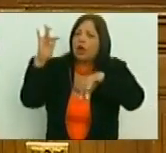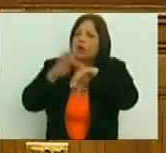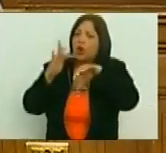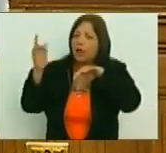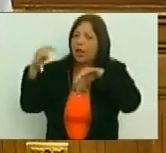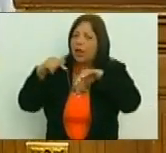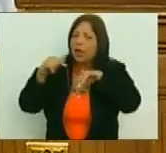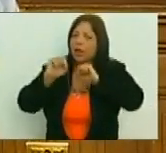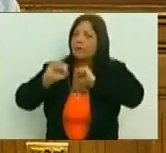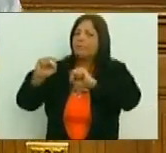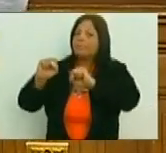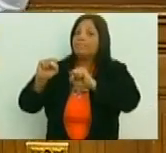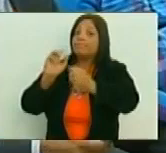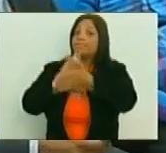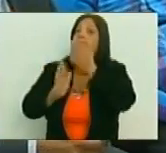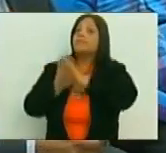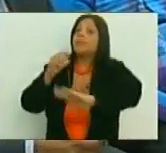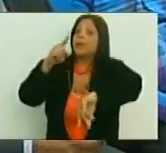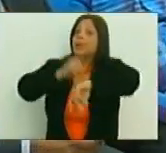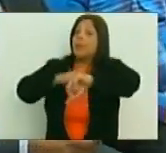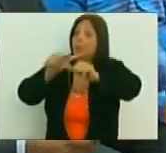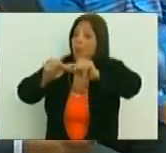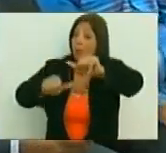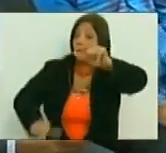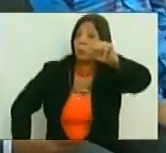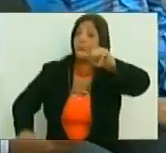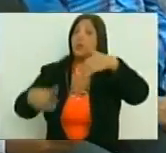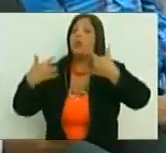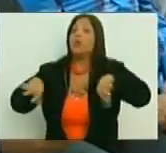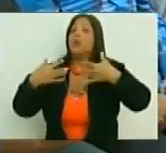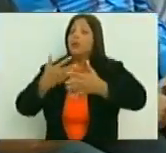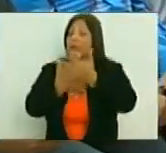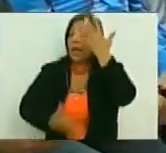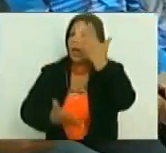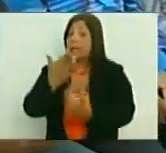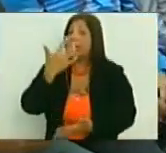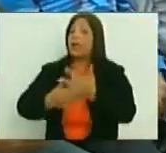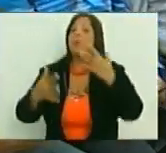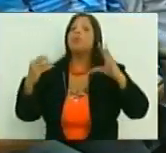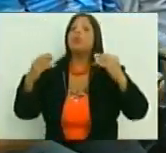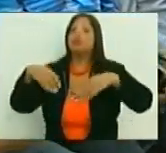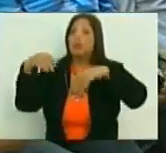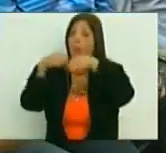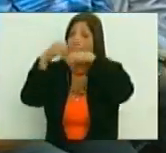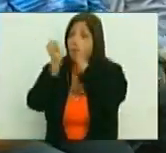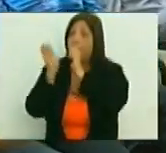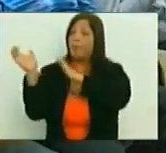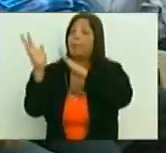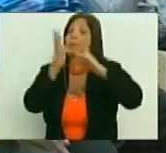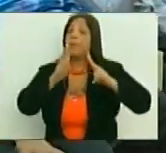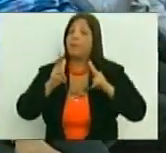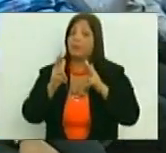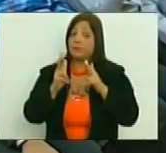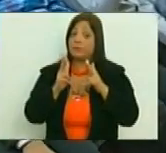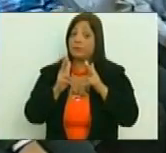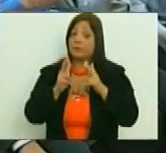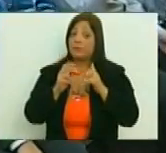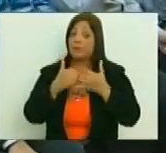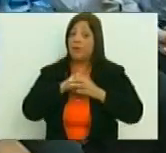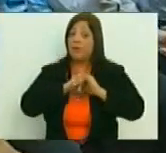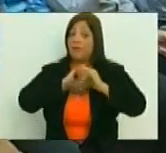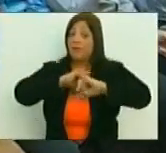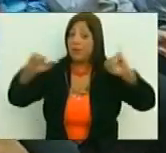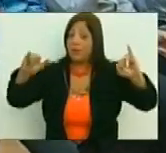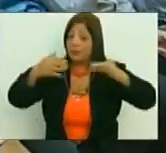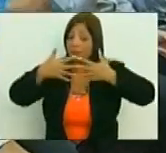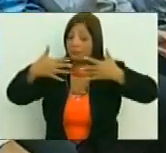darán que hacer por largo tiempo y costará mucha sangre y muchos tesoros su reducción fin de la cita